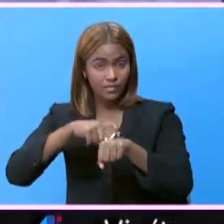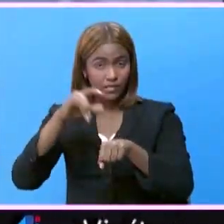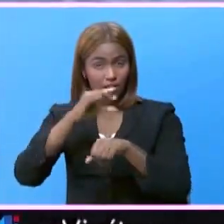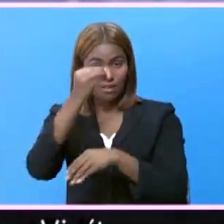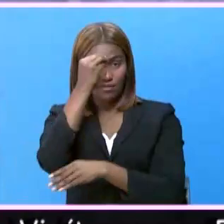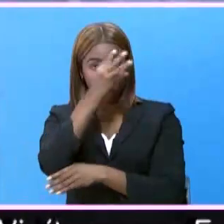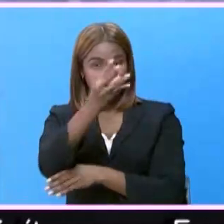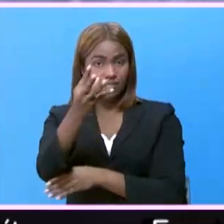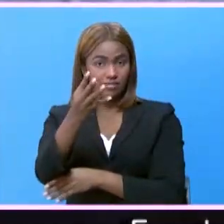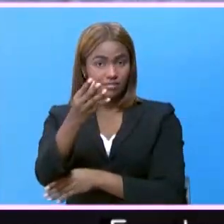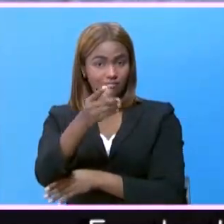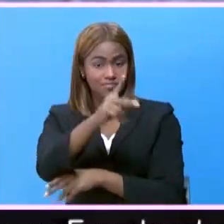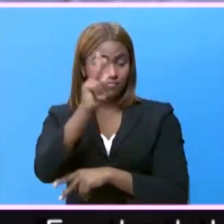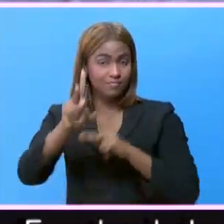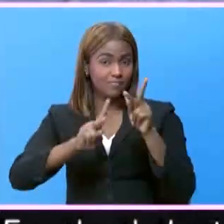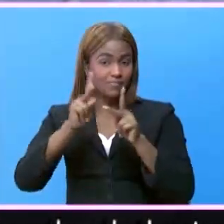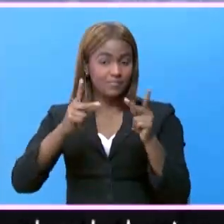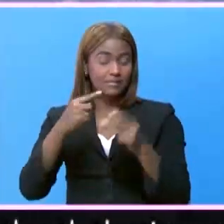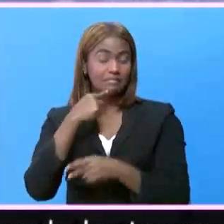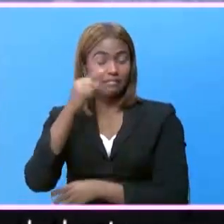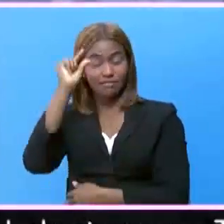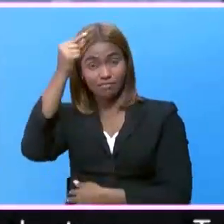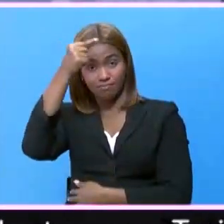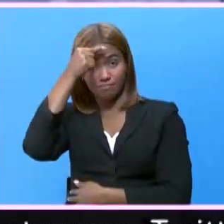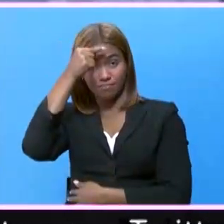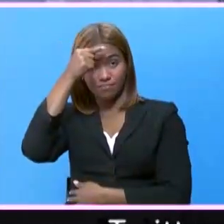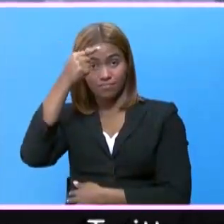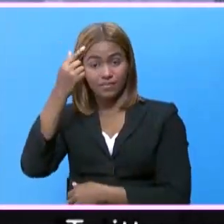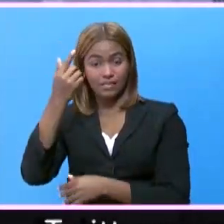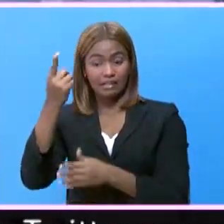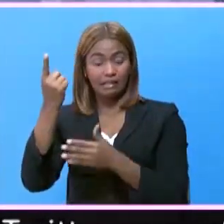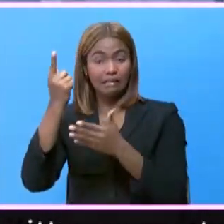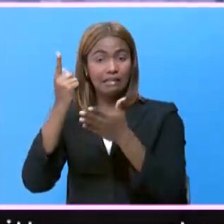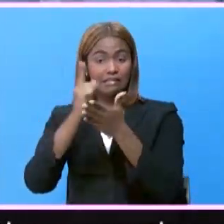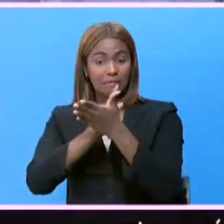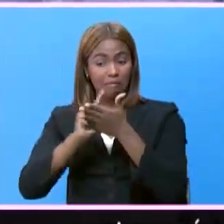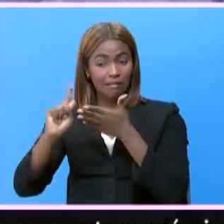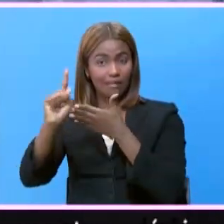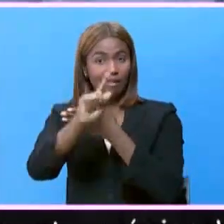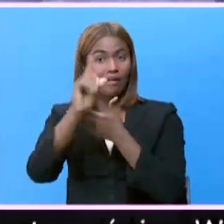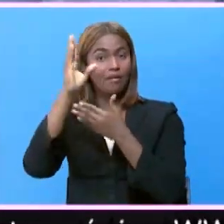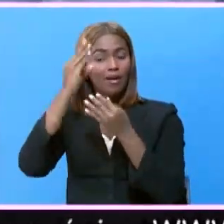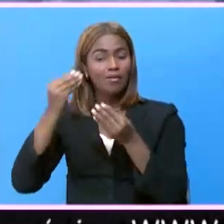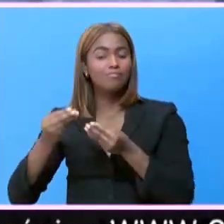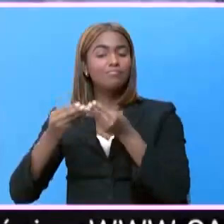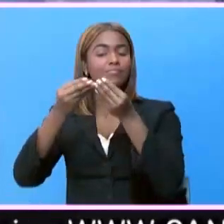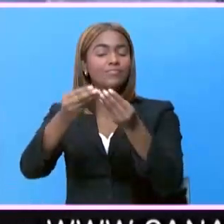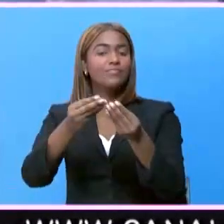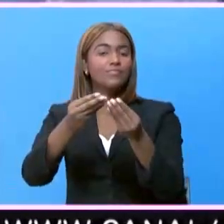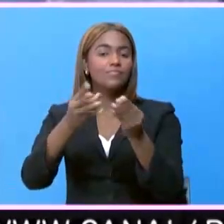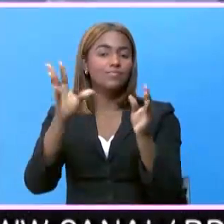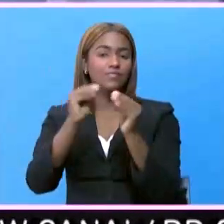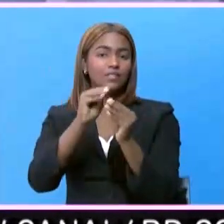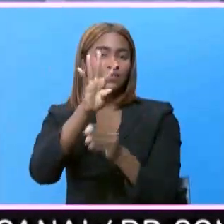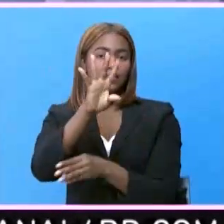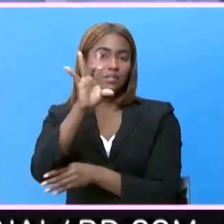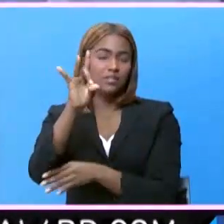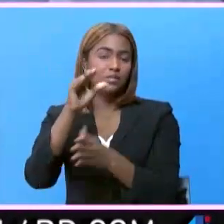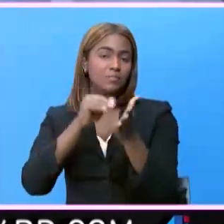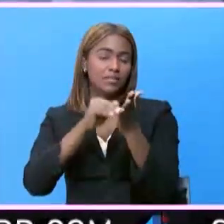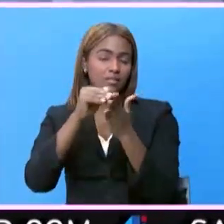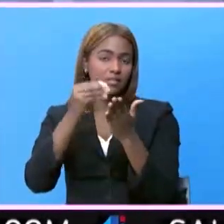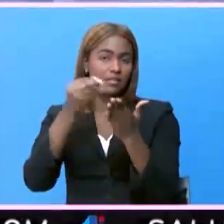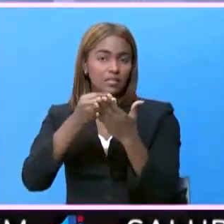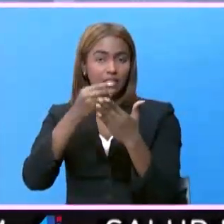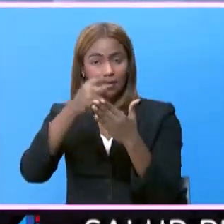dijimos a Roquelito que el gobierno desde la semana que viene le va a traspasar 48 millones de